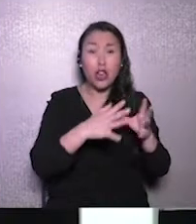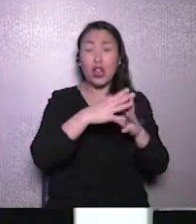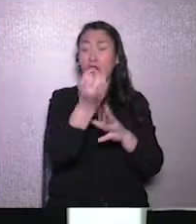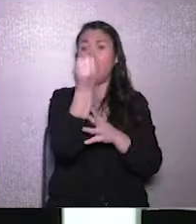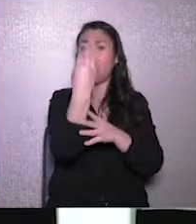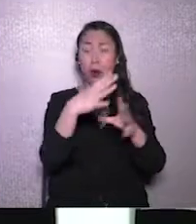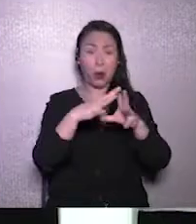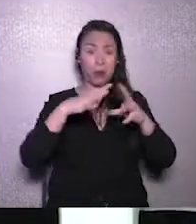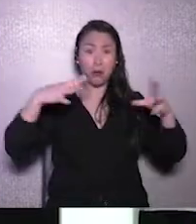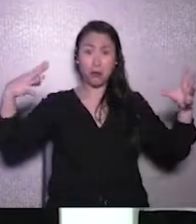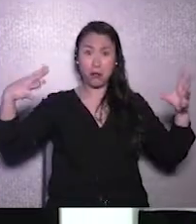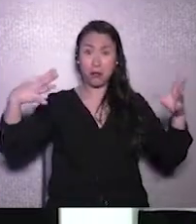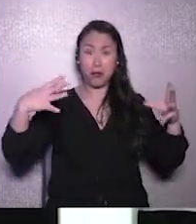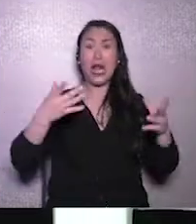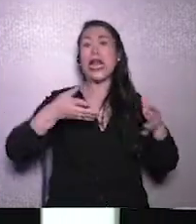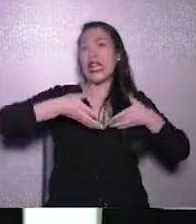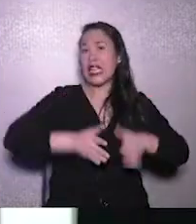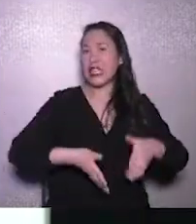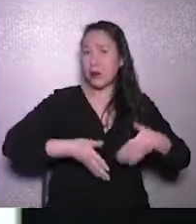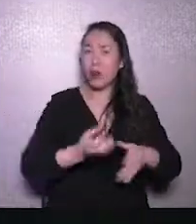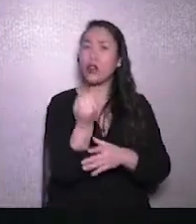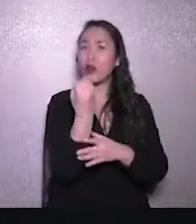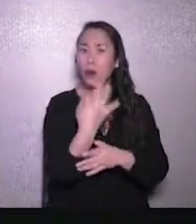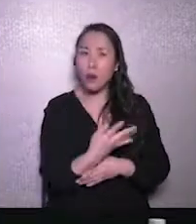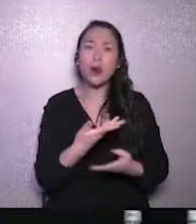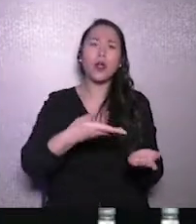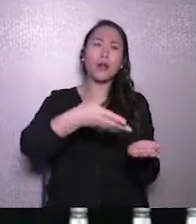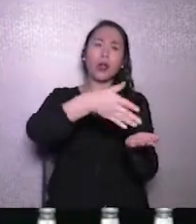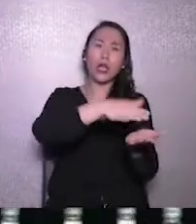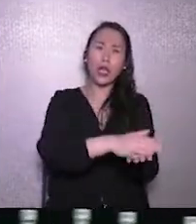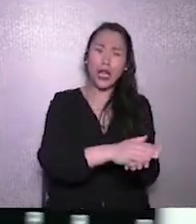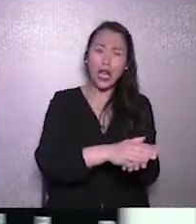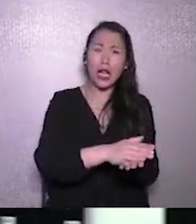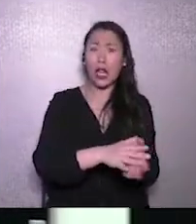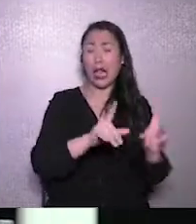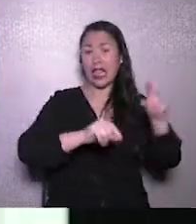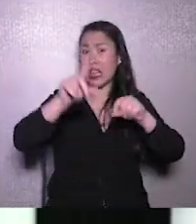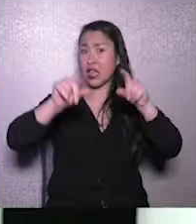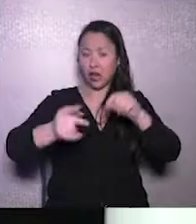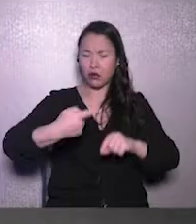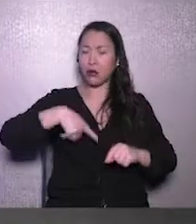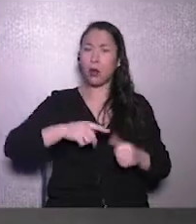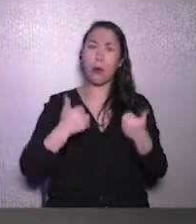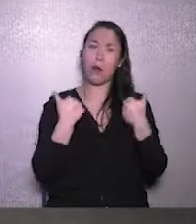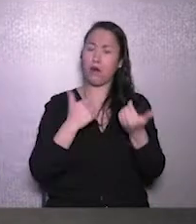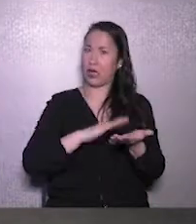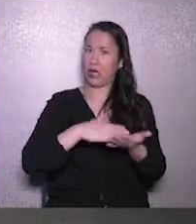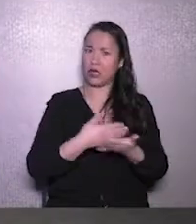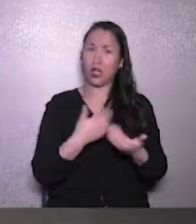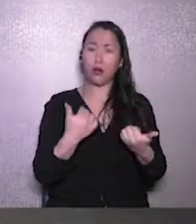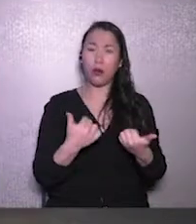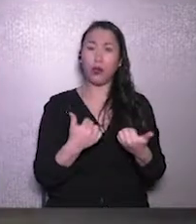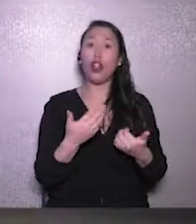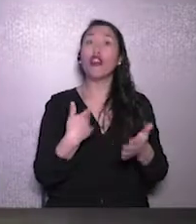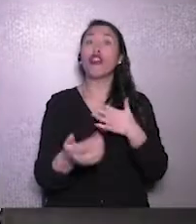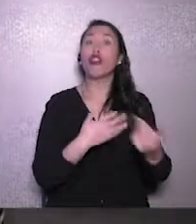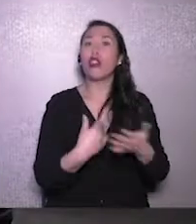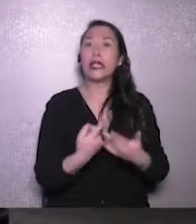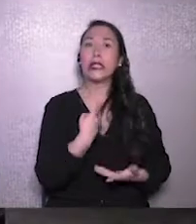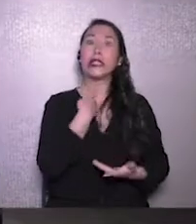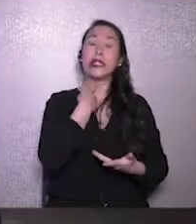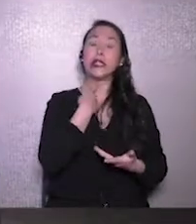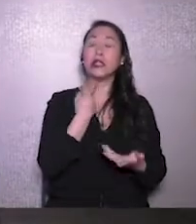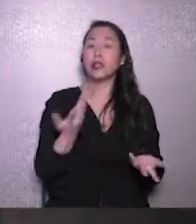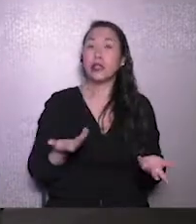macro, es decir, la tasa de natalidad, la tasa de mortalidad, las grandes estadísticas, estamos bien. ¿En dónde estamos al debe? Y ahí es